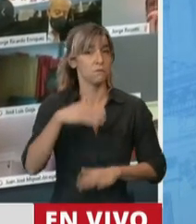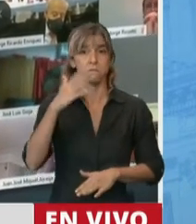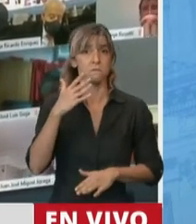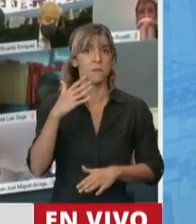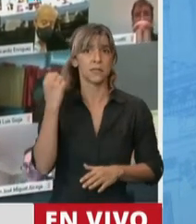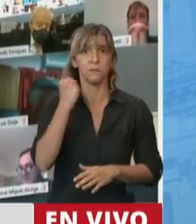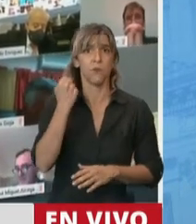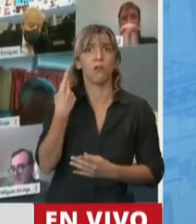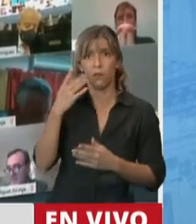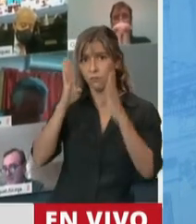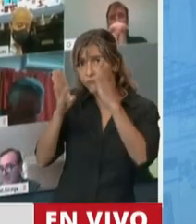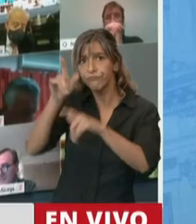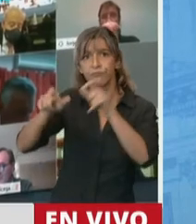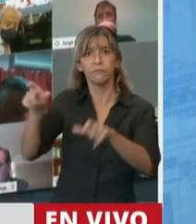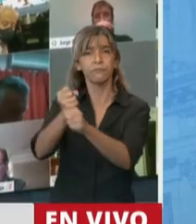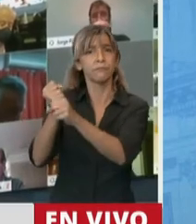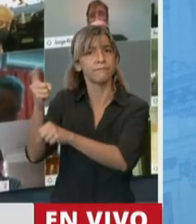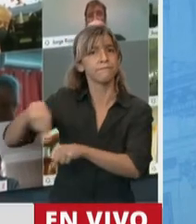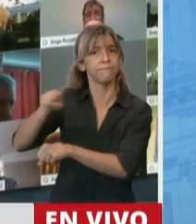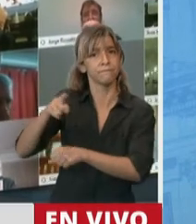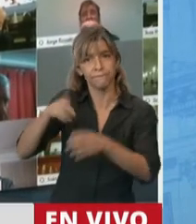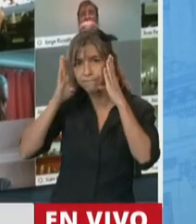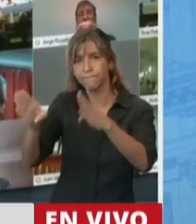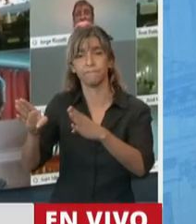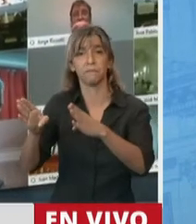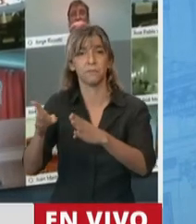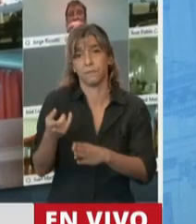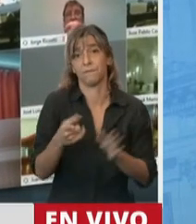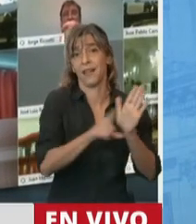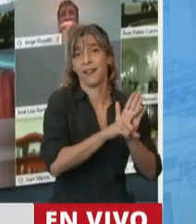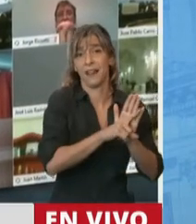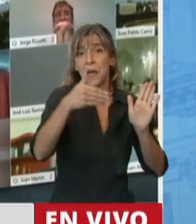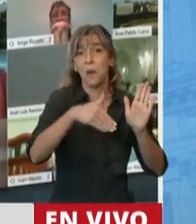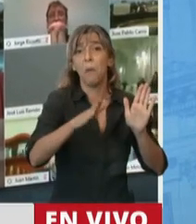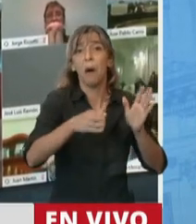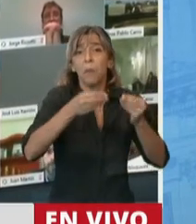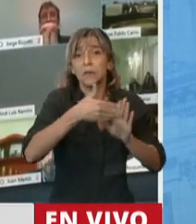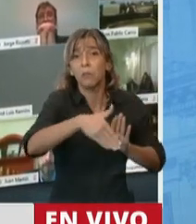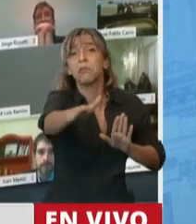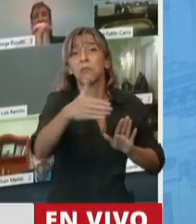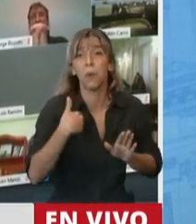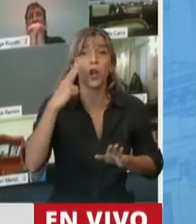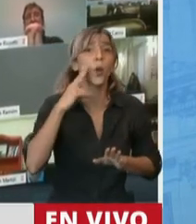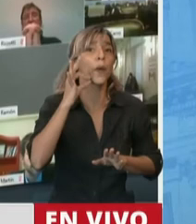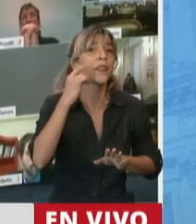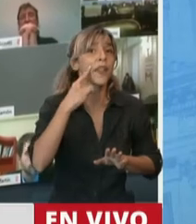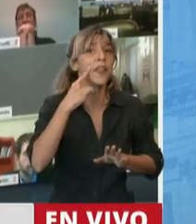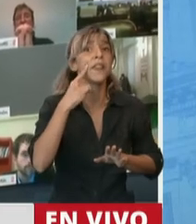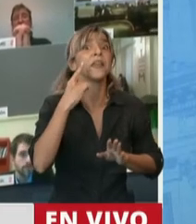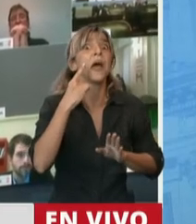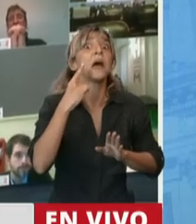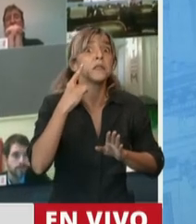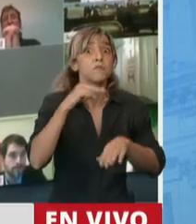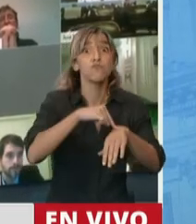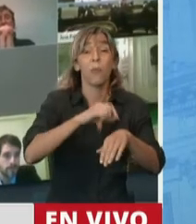aplicar 90 días después de terminada la pandemia. Todavía no sabemos cuándo va a terminar. Ahora,